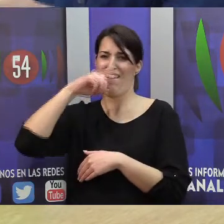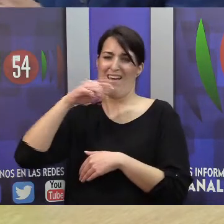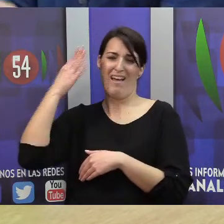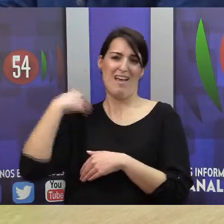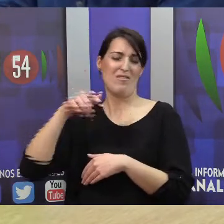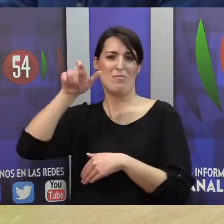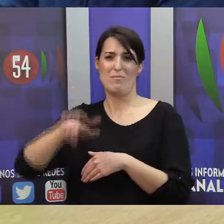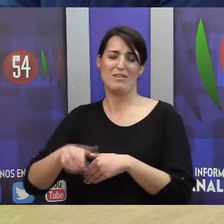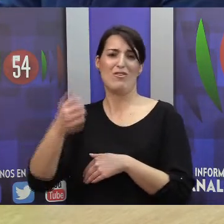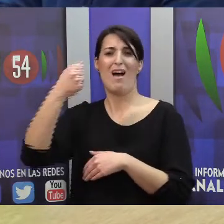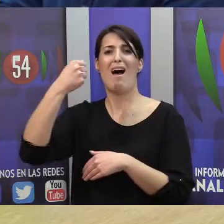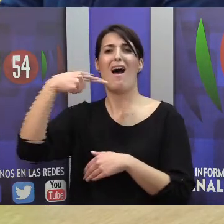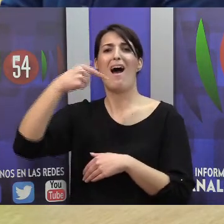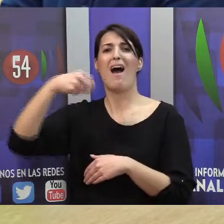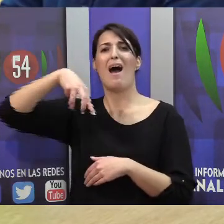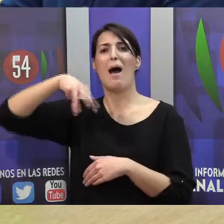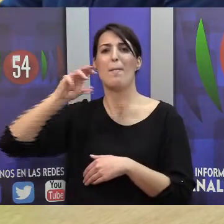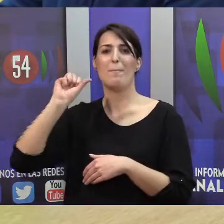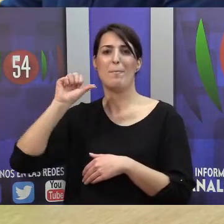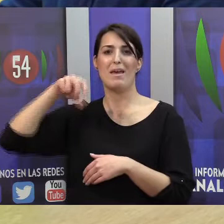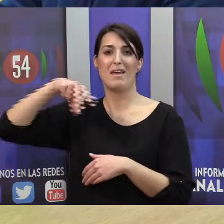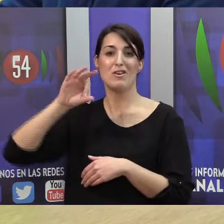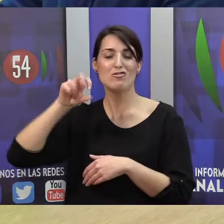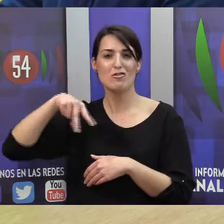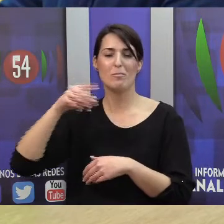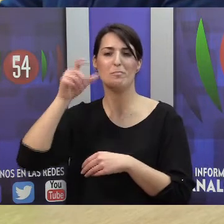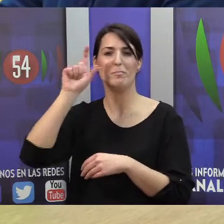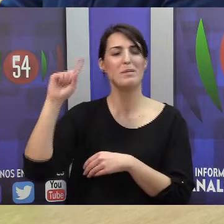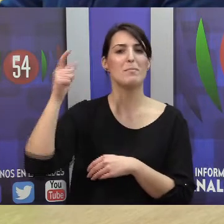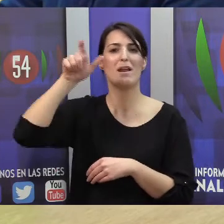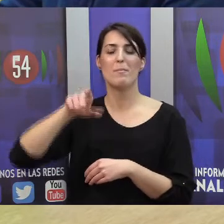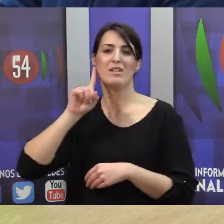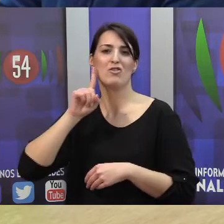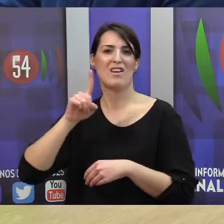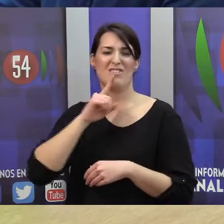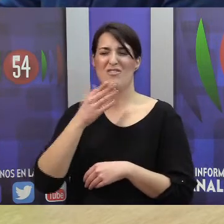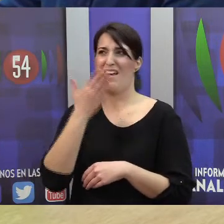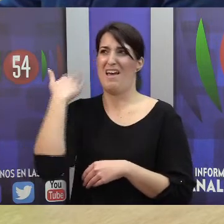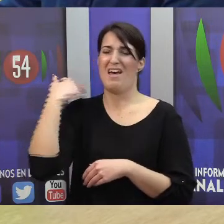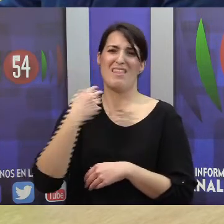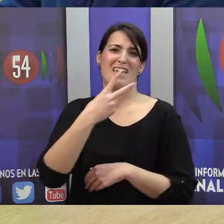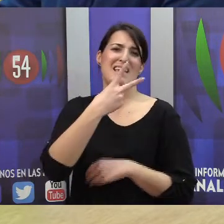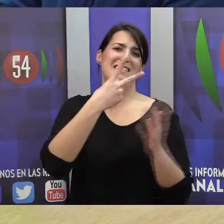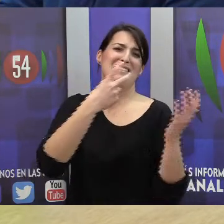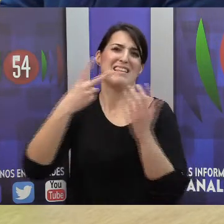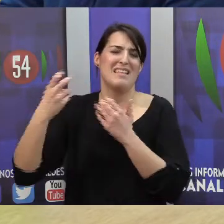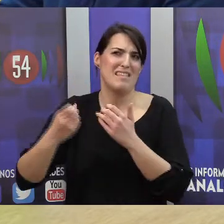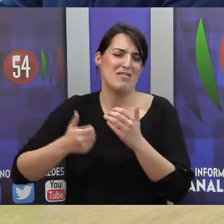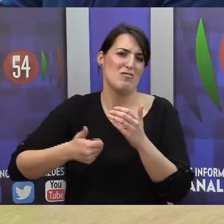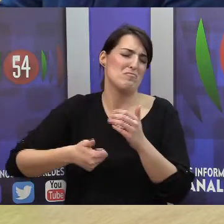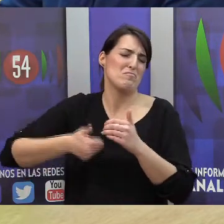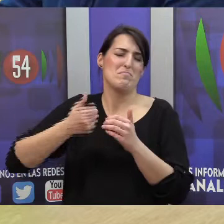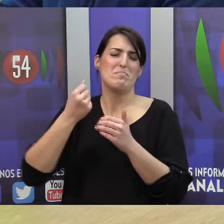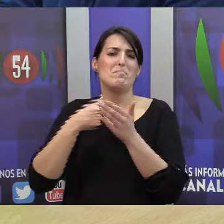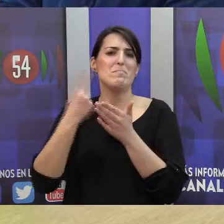sujeto sordo, dicen, en la prehistoria, con 700 y pico mil años. Posteriormente fue también en Burgos, en Oña,